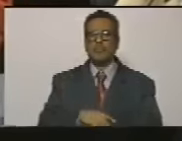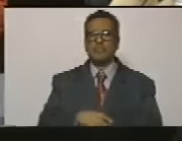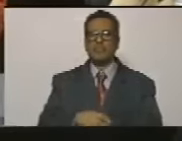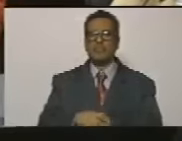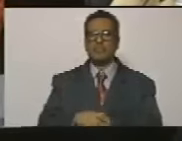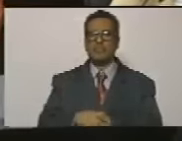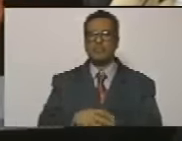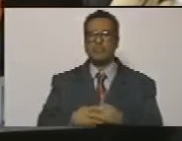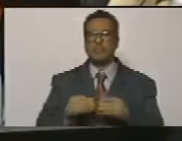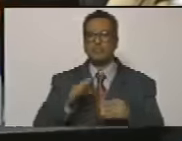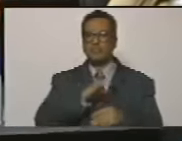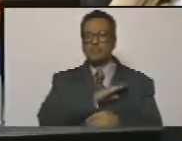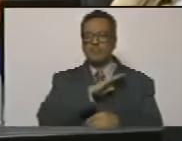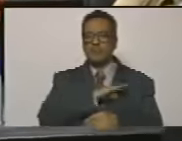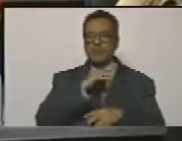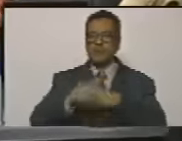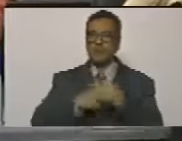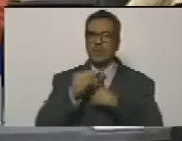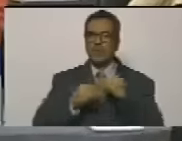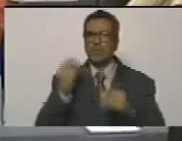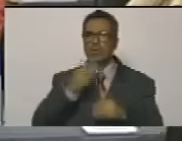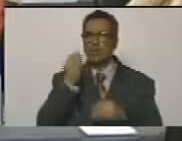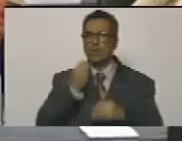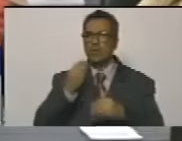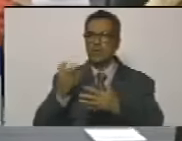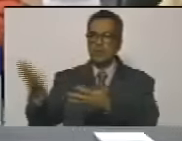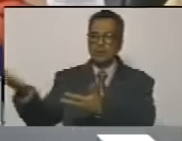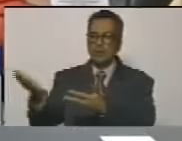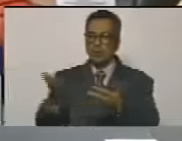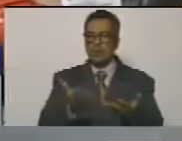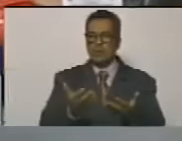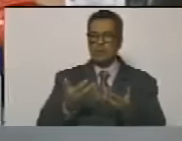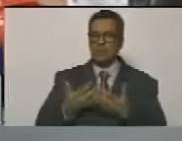me tocó como joven recibirlo